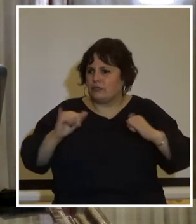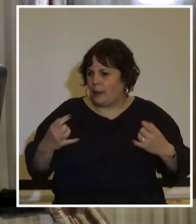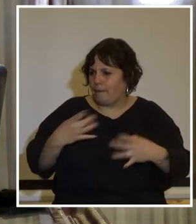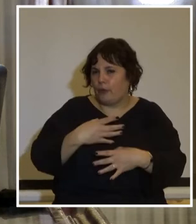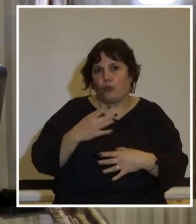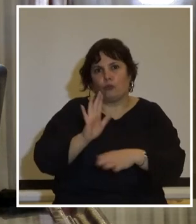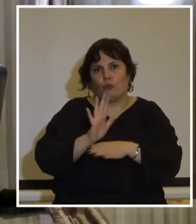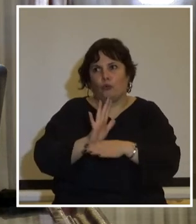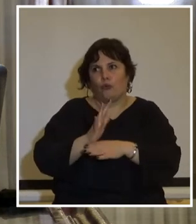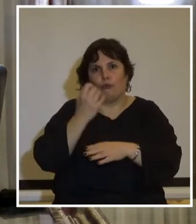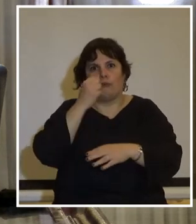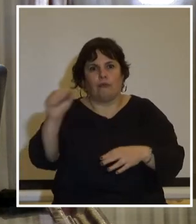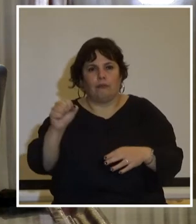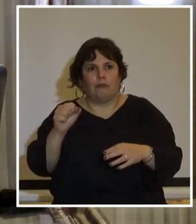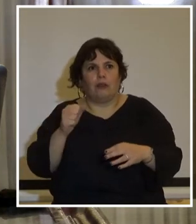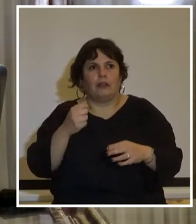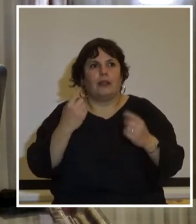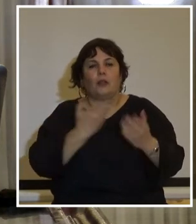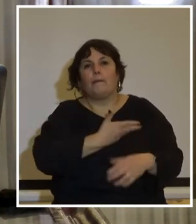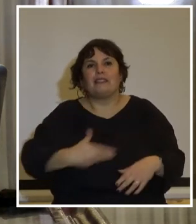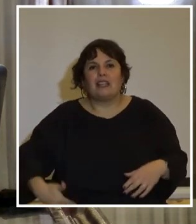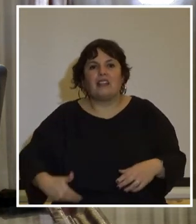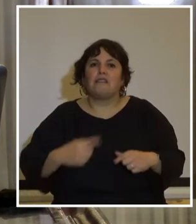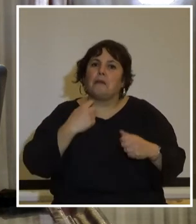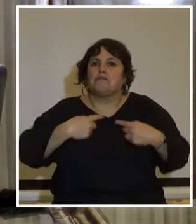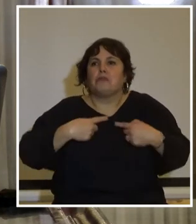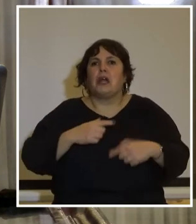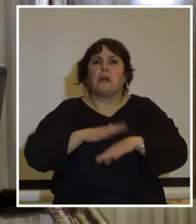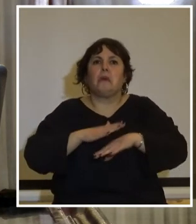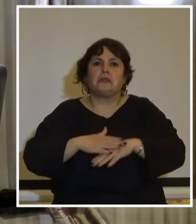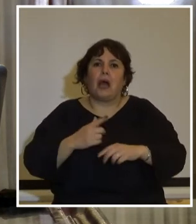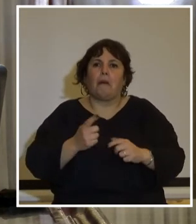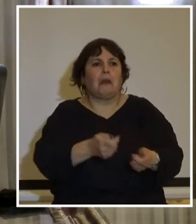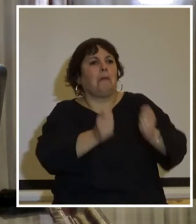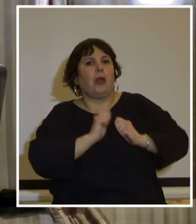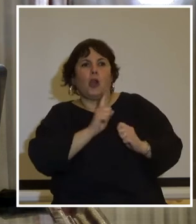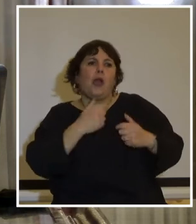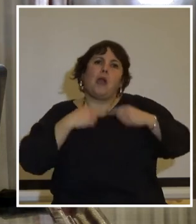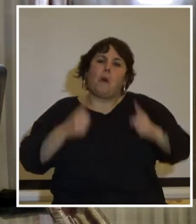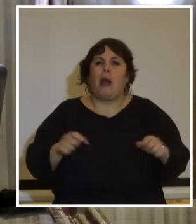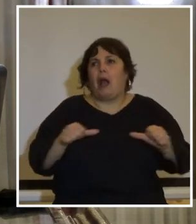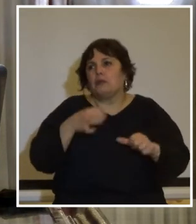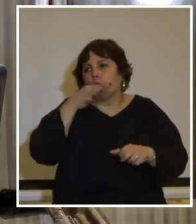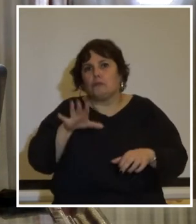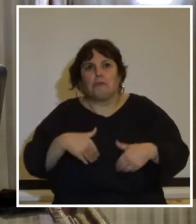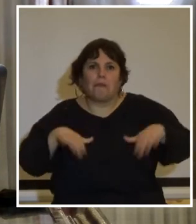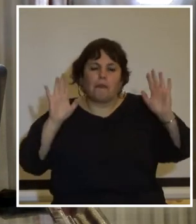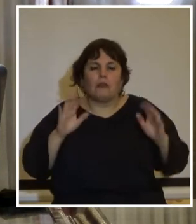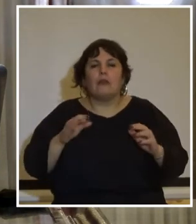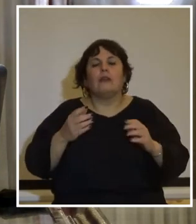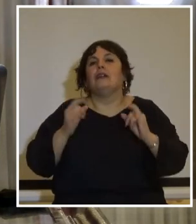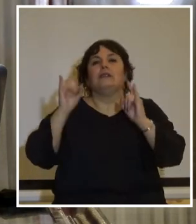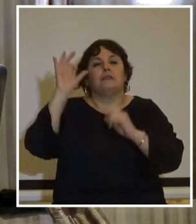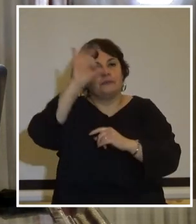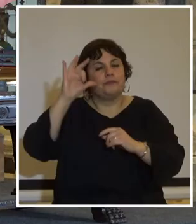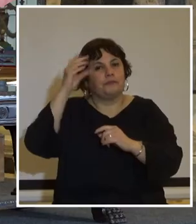un grave tentado a la carta magna por cuanto el presidente se atribuyó una competencia que no le había sido concedida en su cargo la disolución